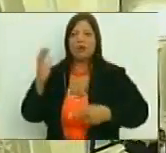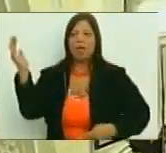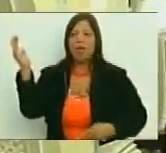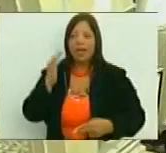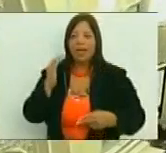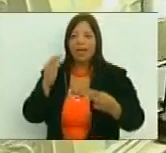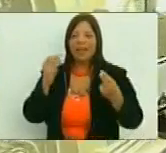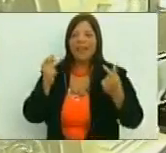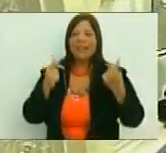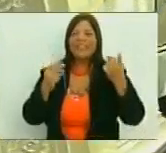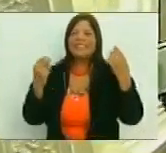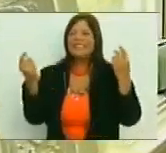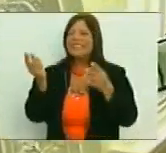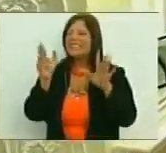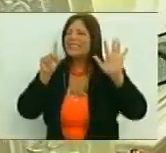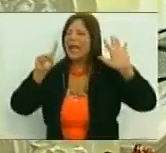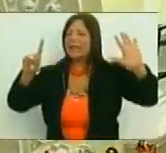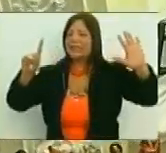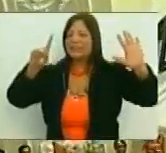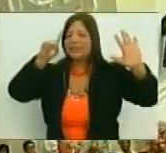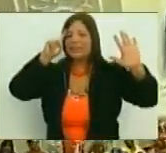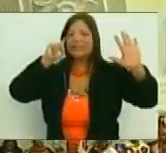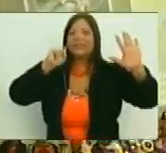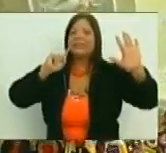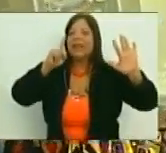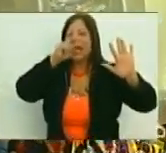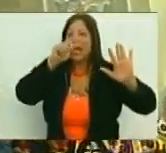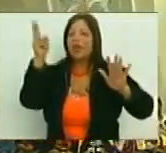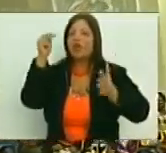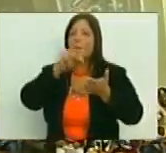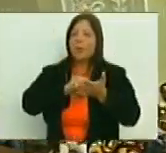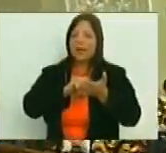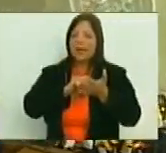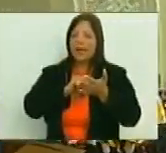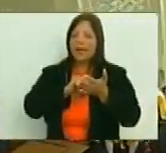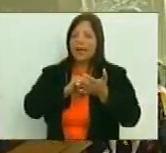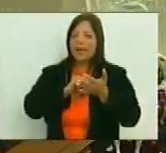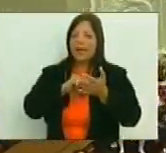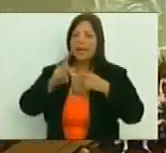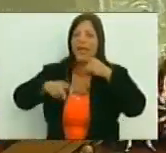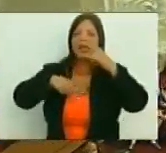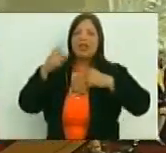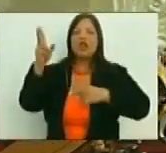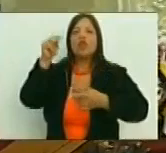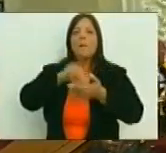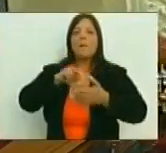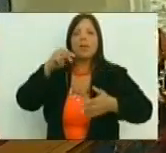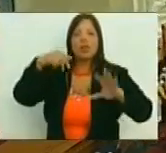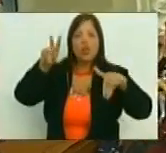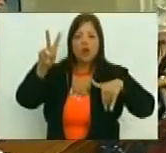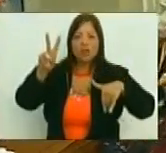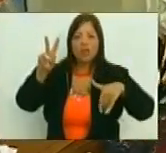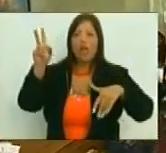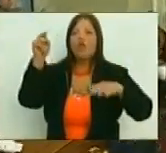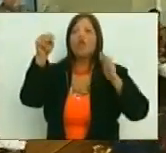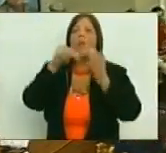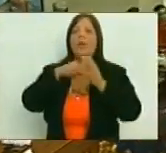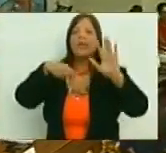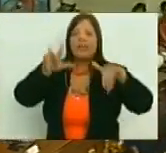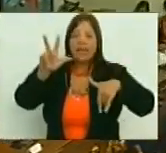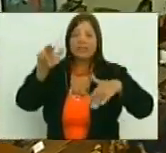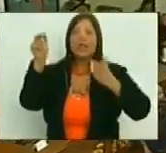logramos seis una en el año 2000 después en el 2012 2013